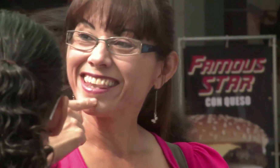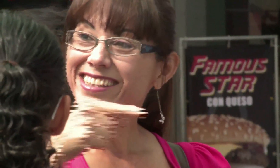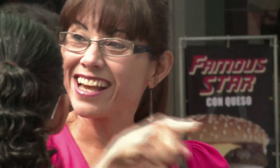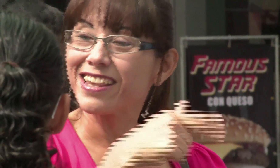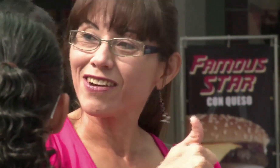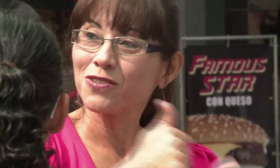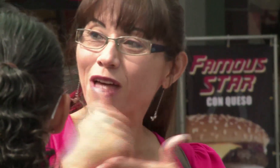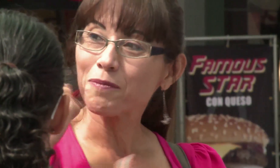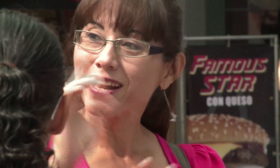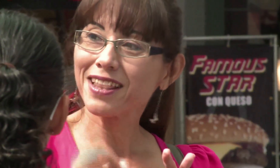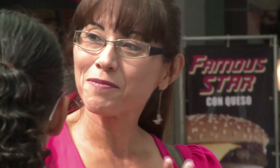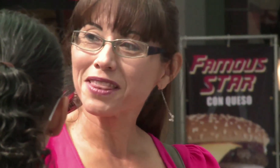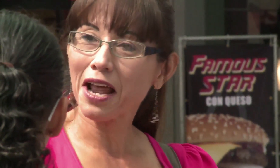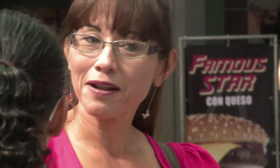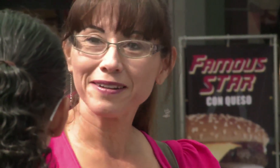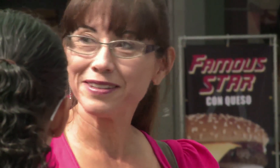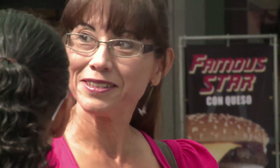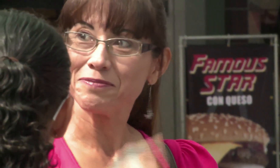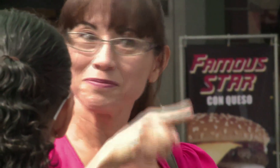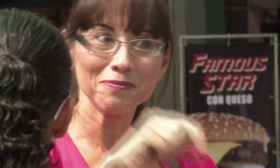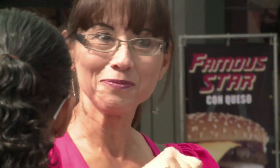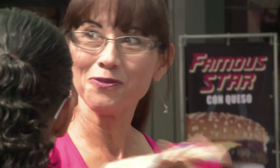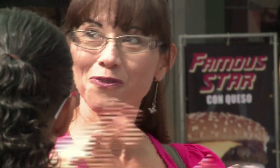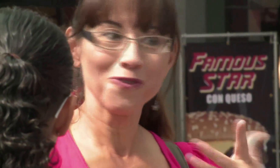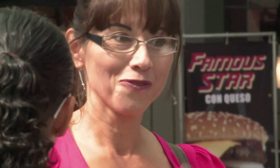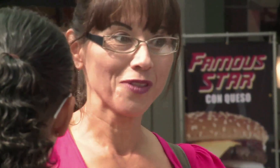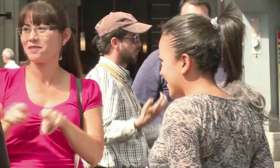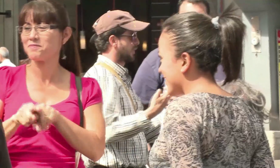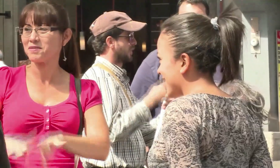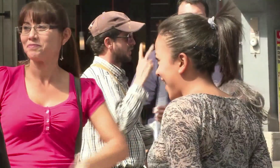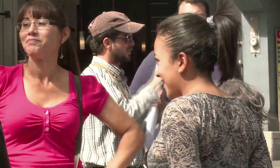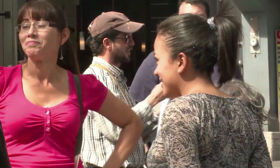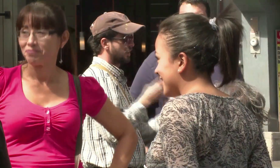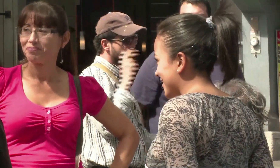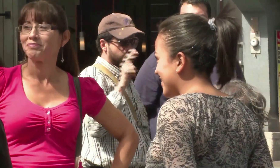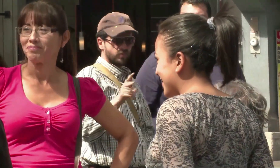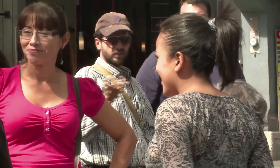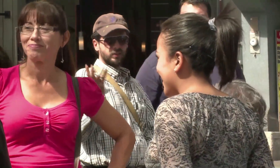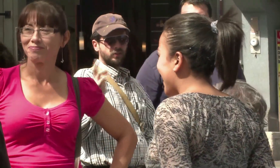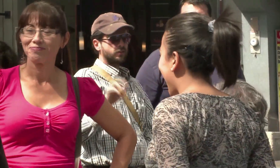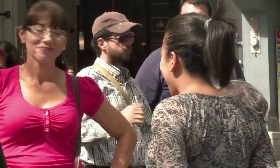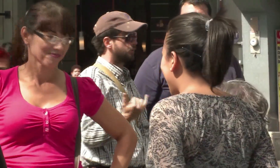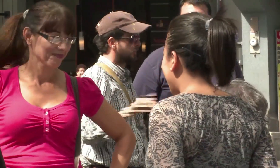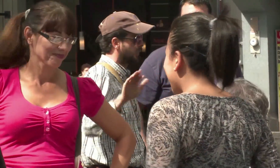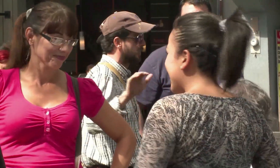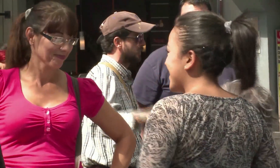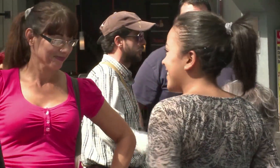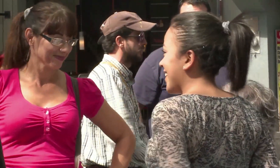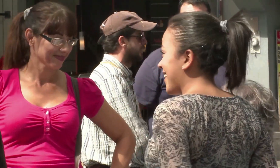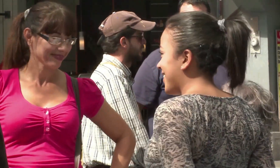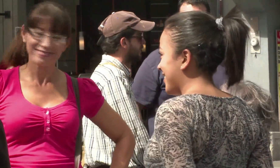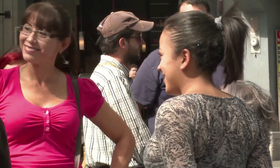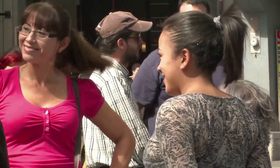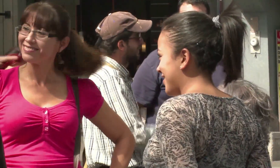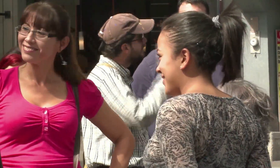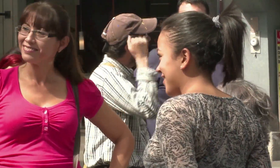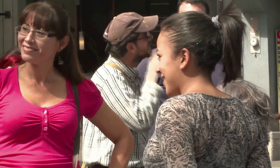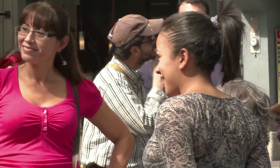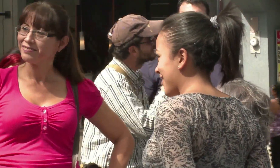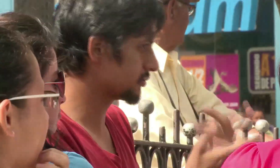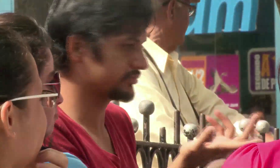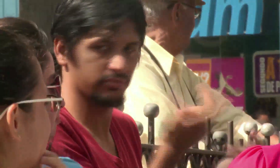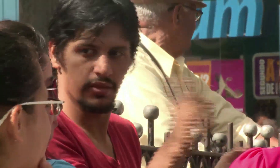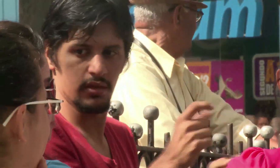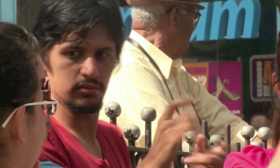Recibió segundo debate también el expediente 20.767, Ley de Reconocimiento y Promoción de la Lengua de